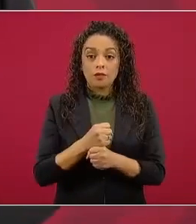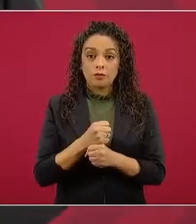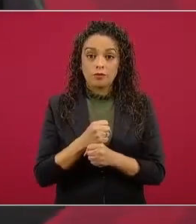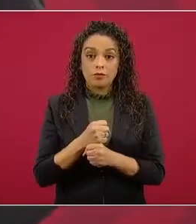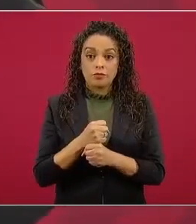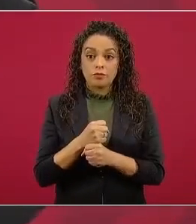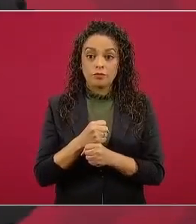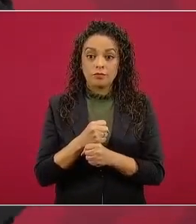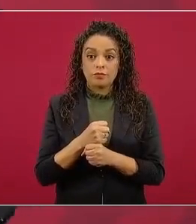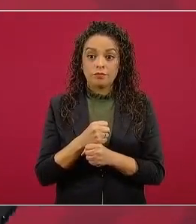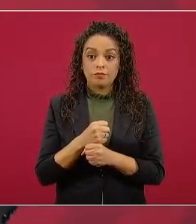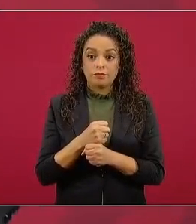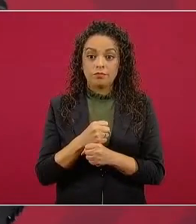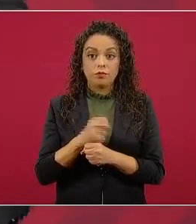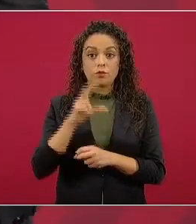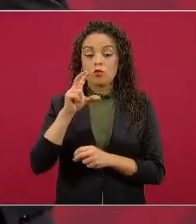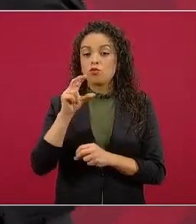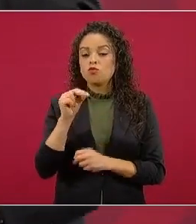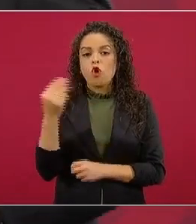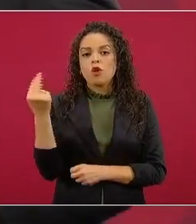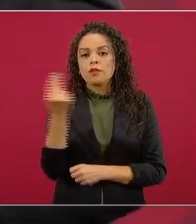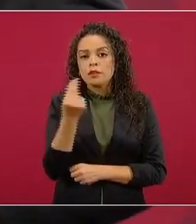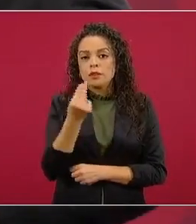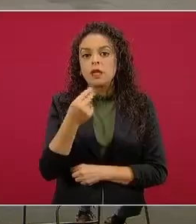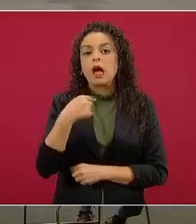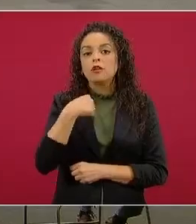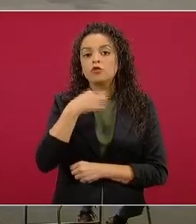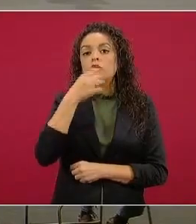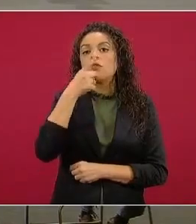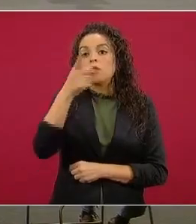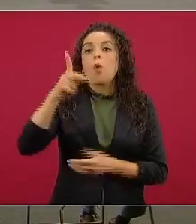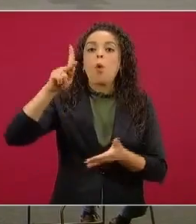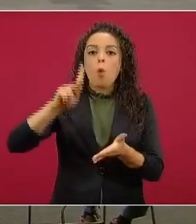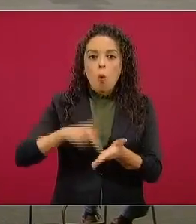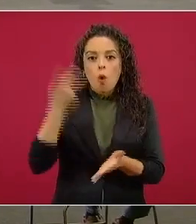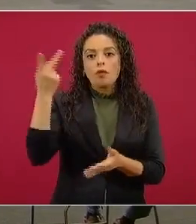que yo diga o repita